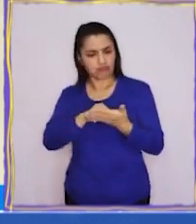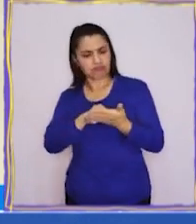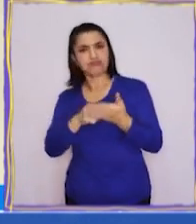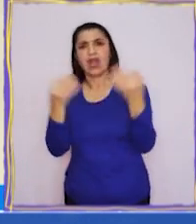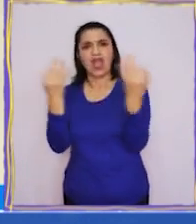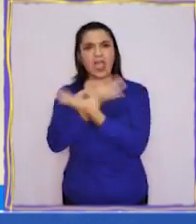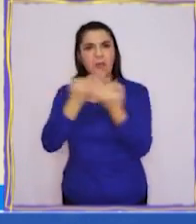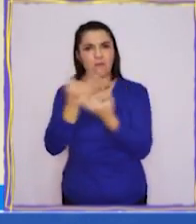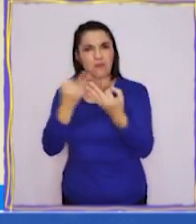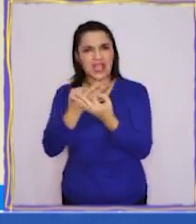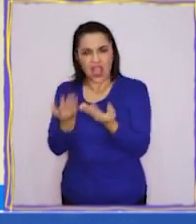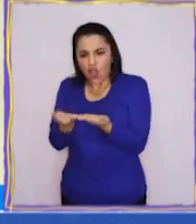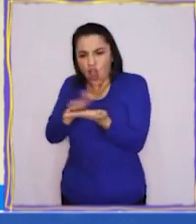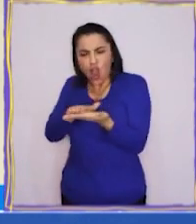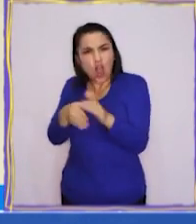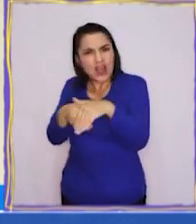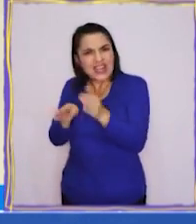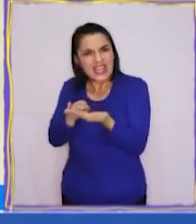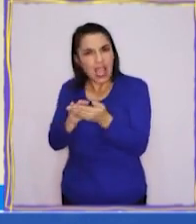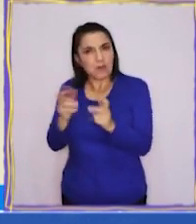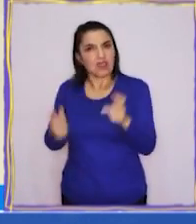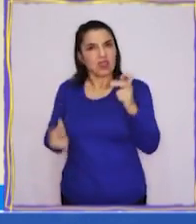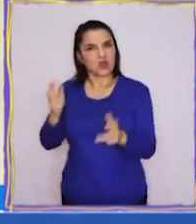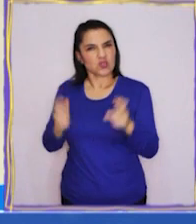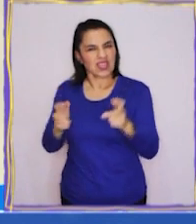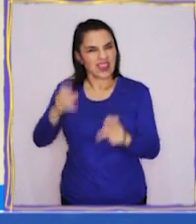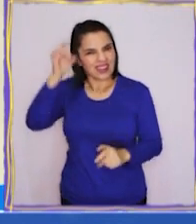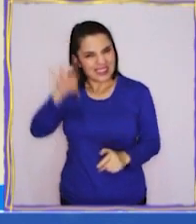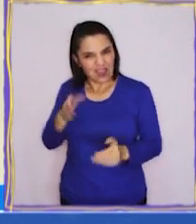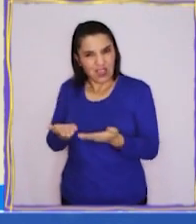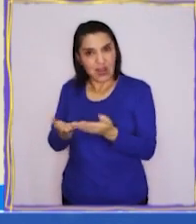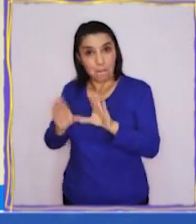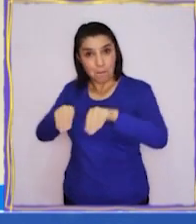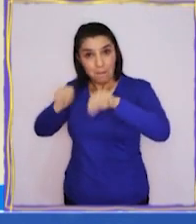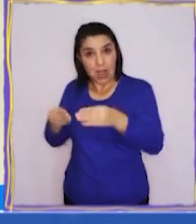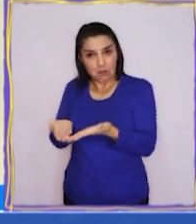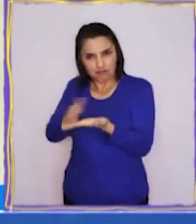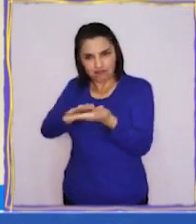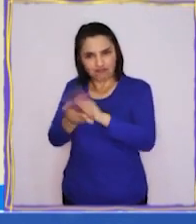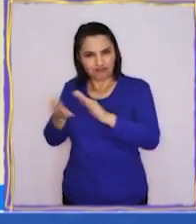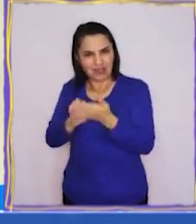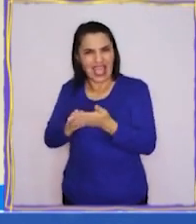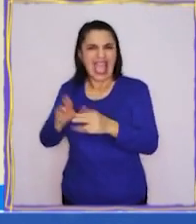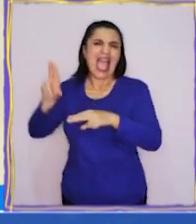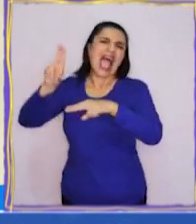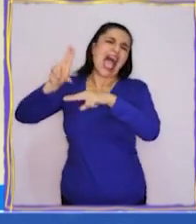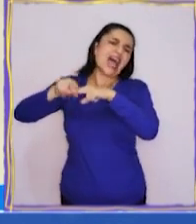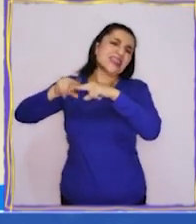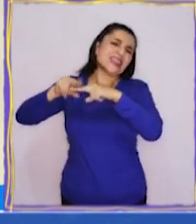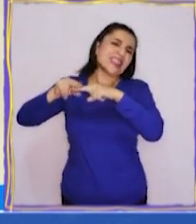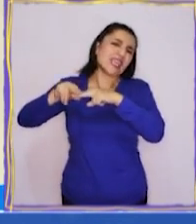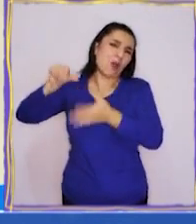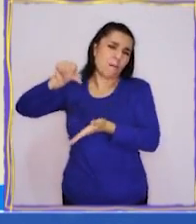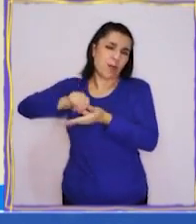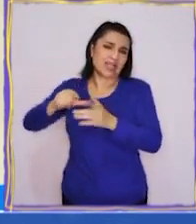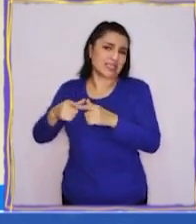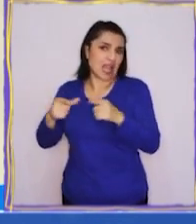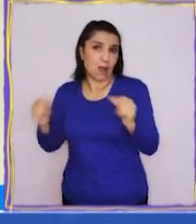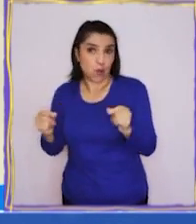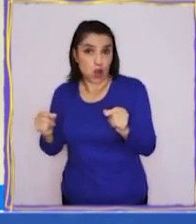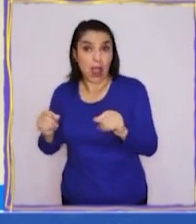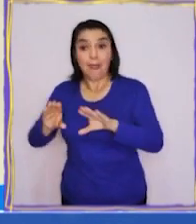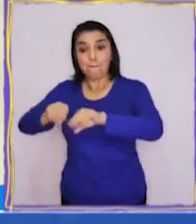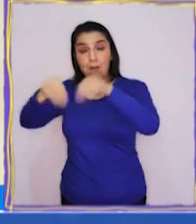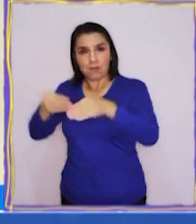origami de dinosaurios. ¿Saben lo que es el origami? El origami es una técnica muy antigua de Japón en que uno puede doblar el